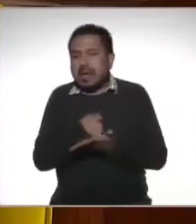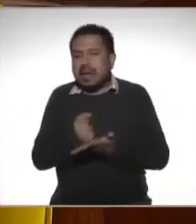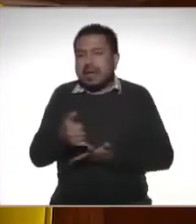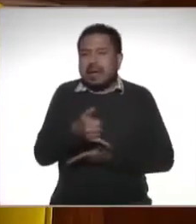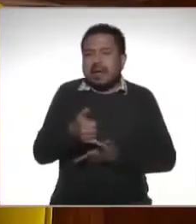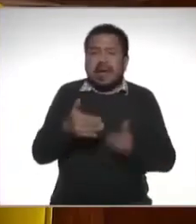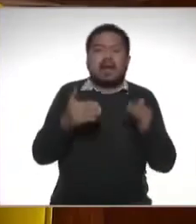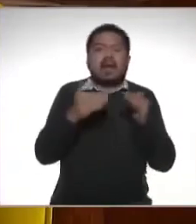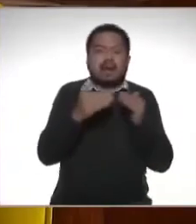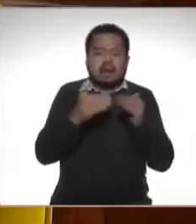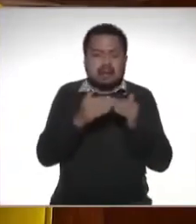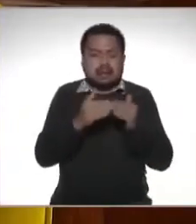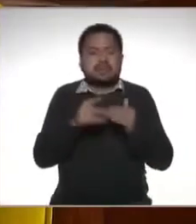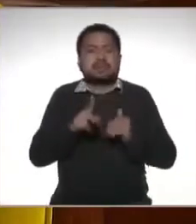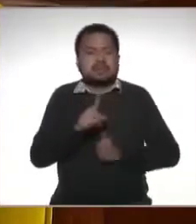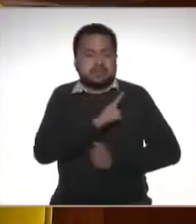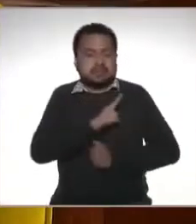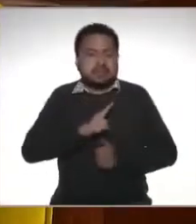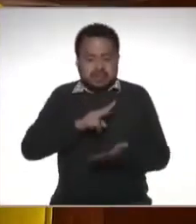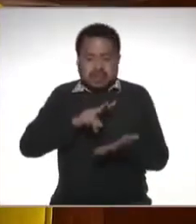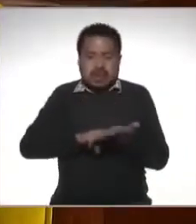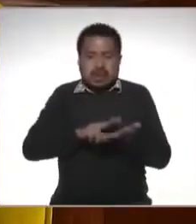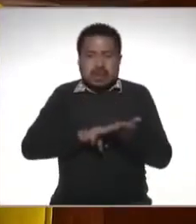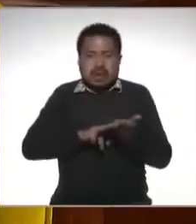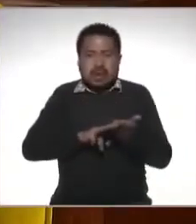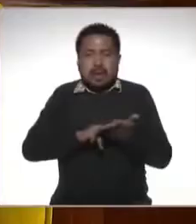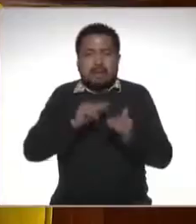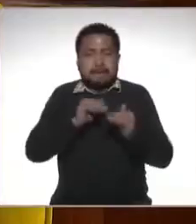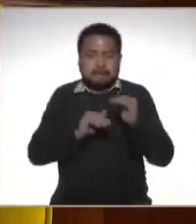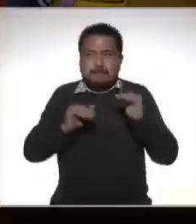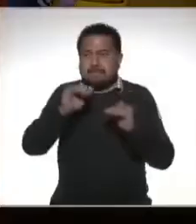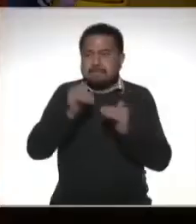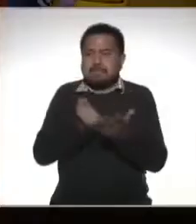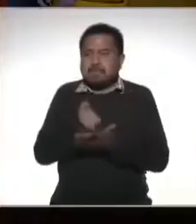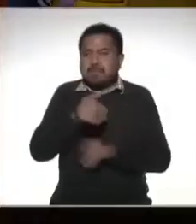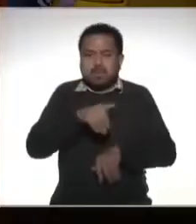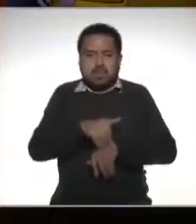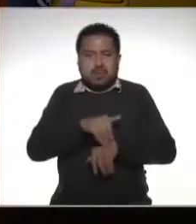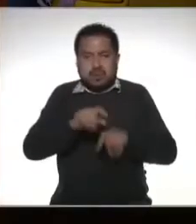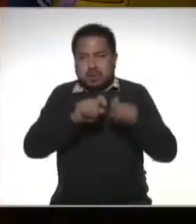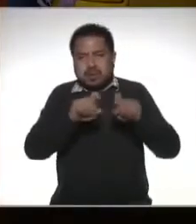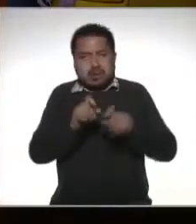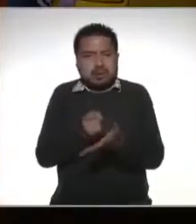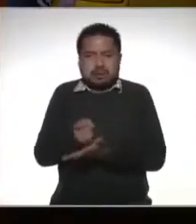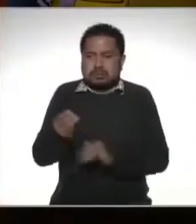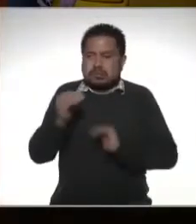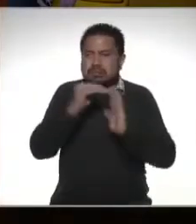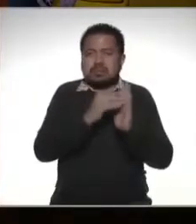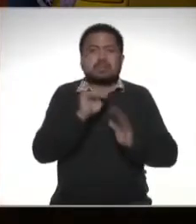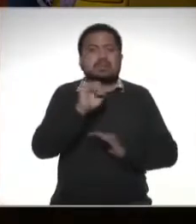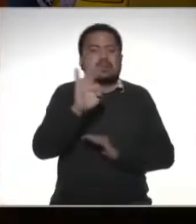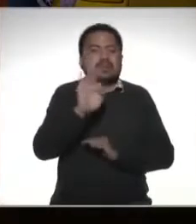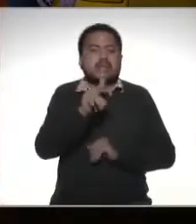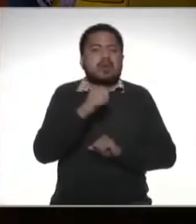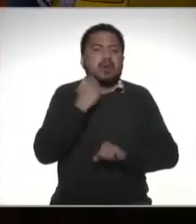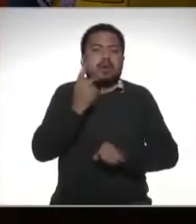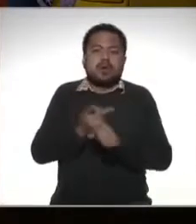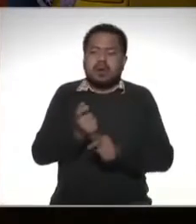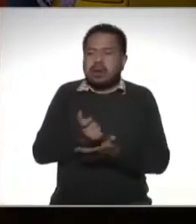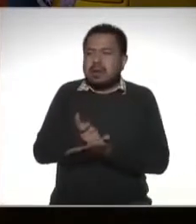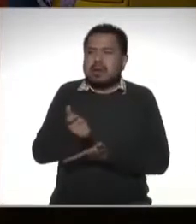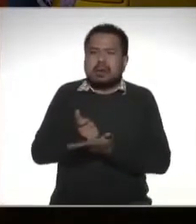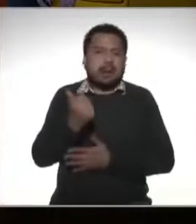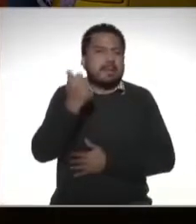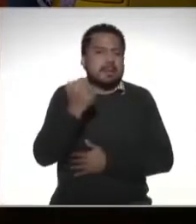casa habitación siempre y cuando el valor sea un monto determinado si aportas voluntariamente a tus